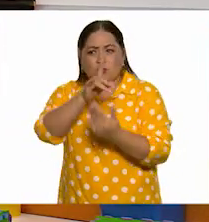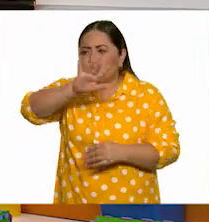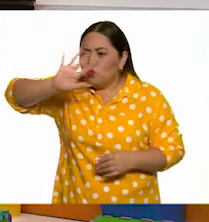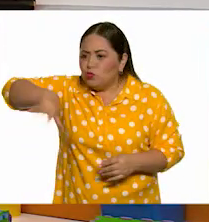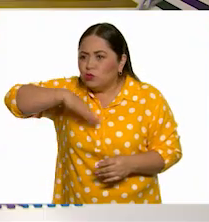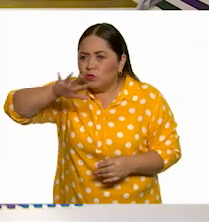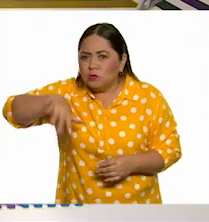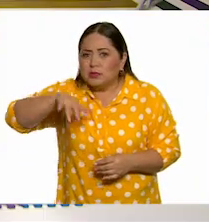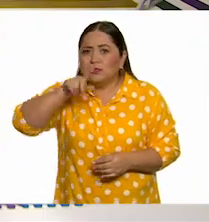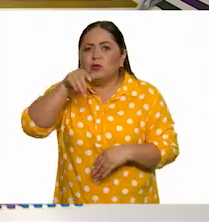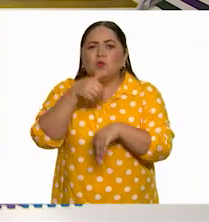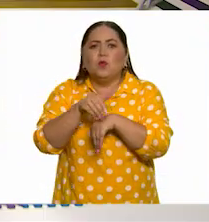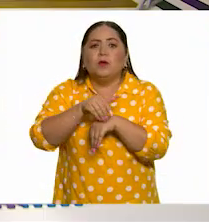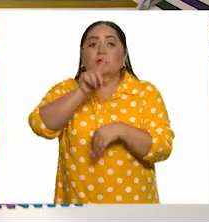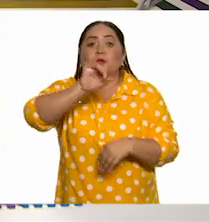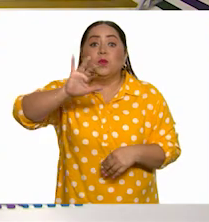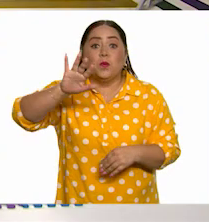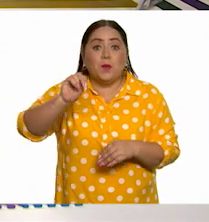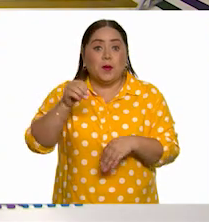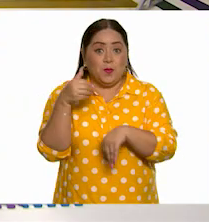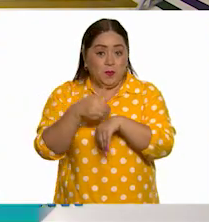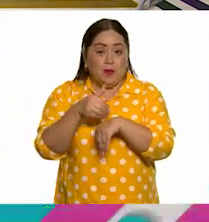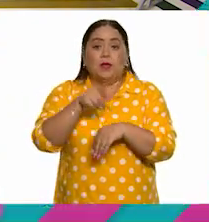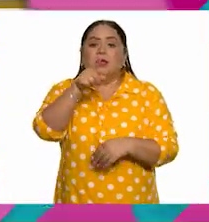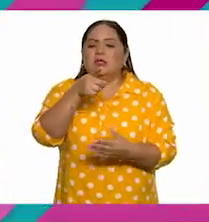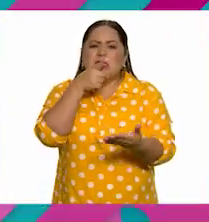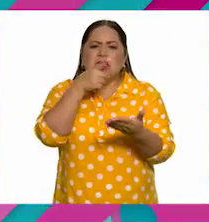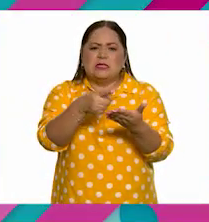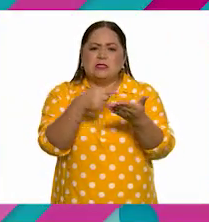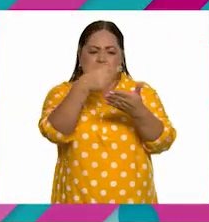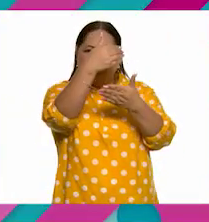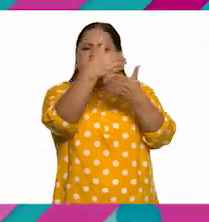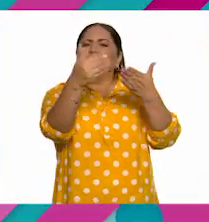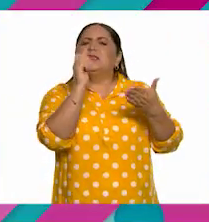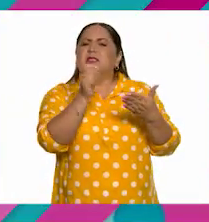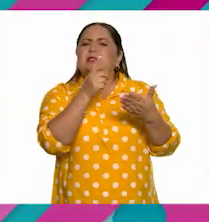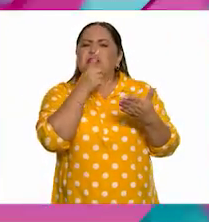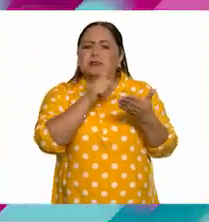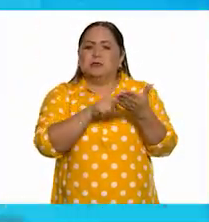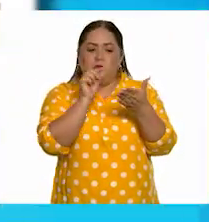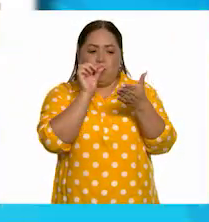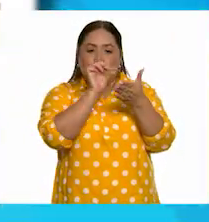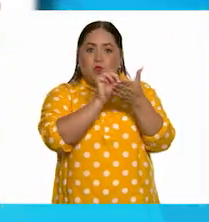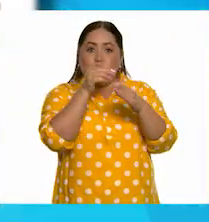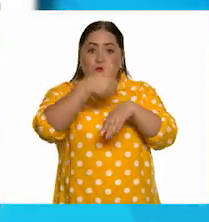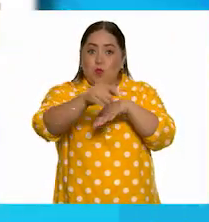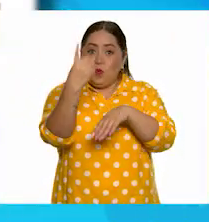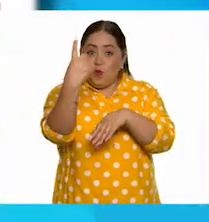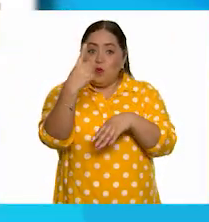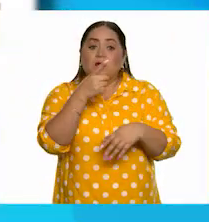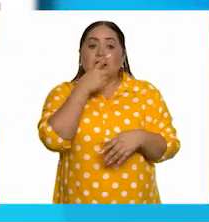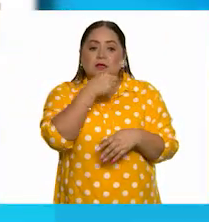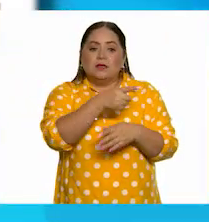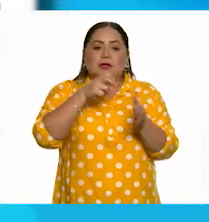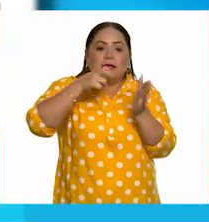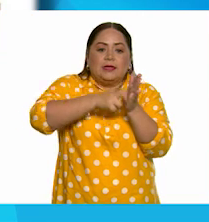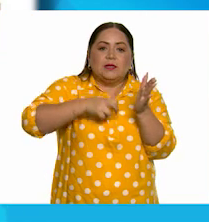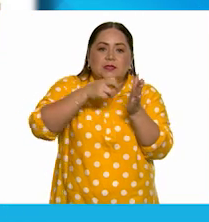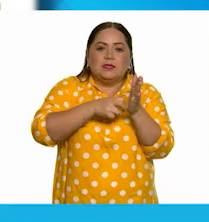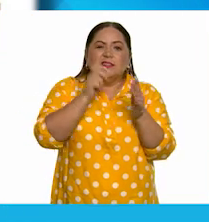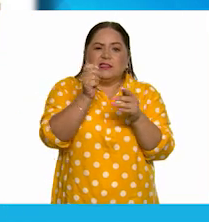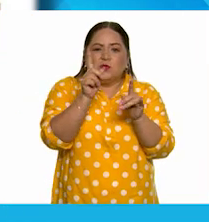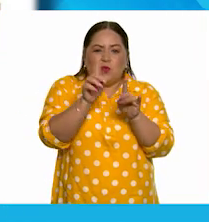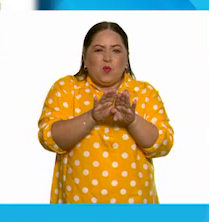buscarla. 159. Y nos dice en la primer parte, que es el punto número uno. Dice, corregimos una